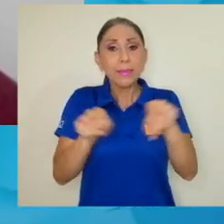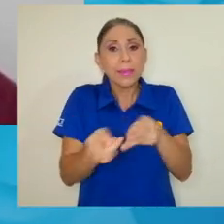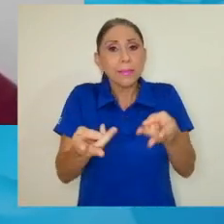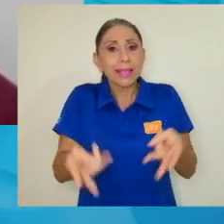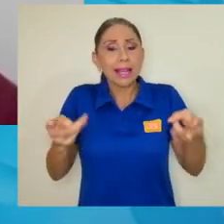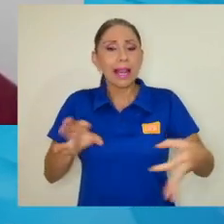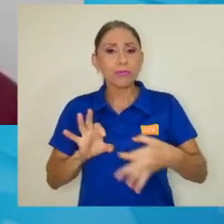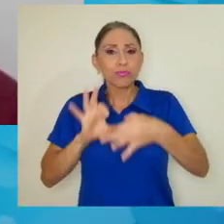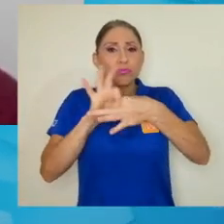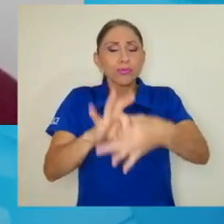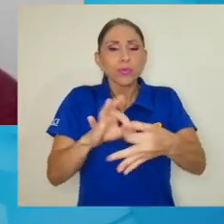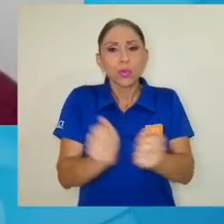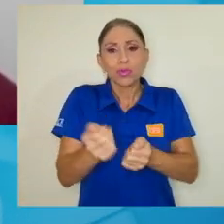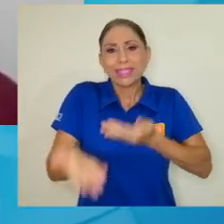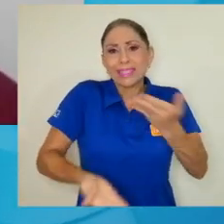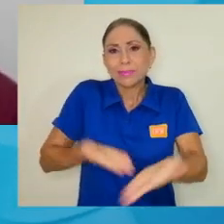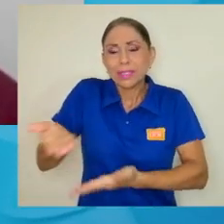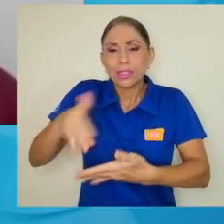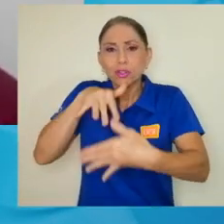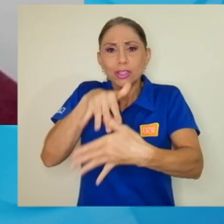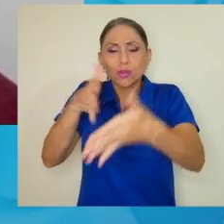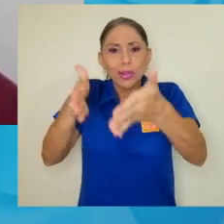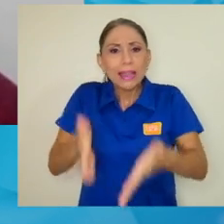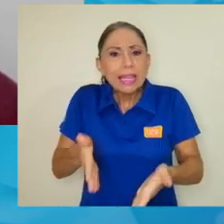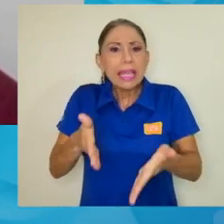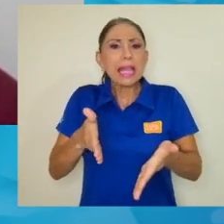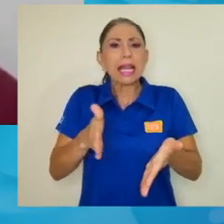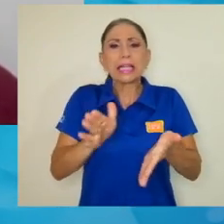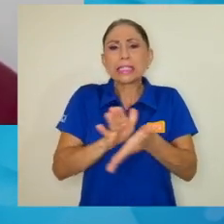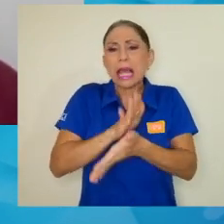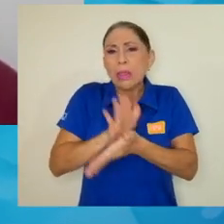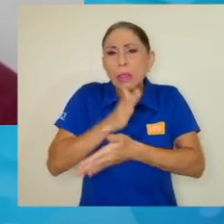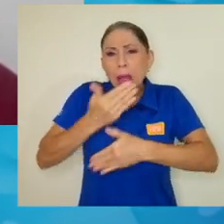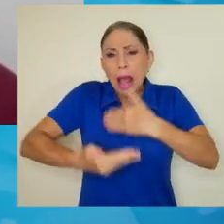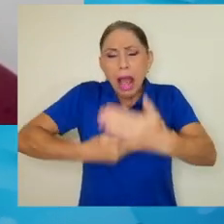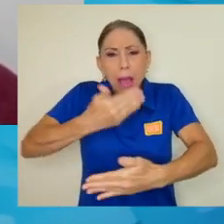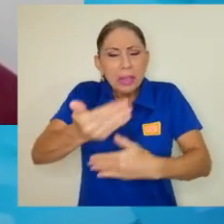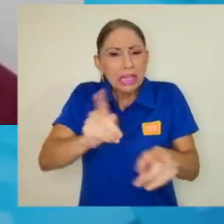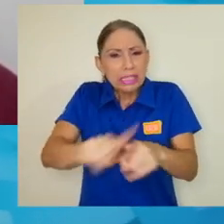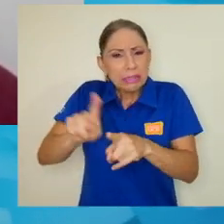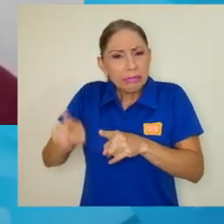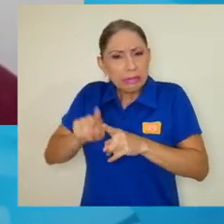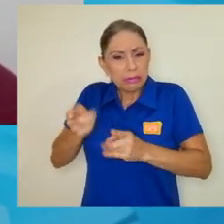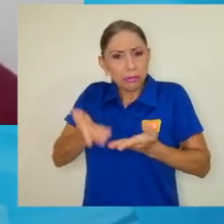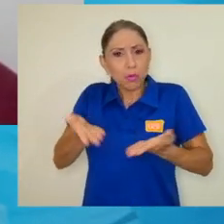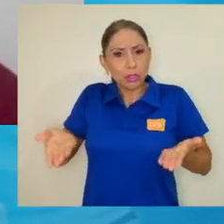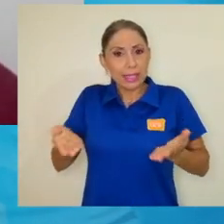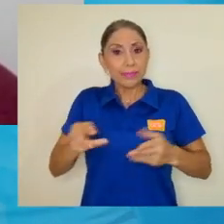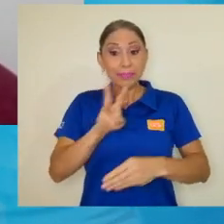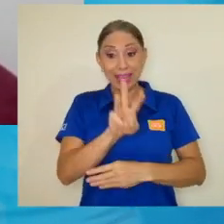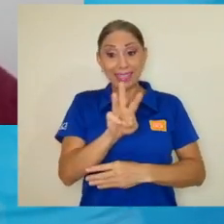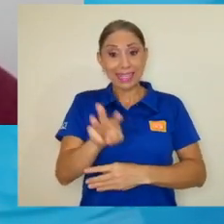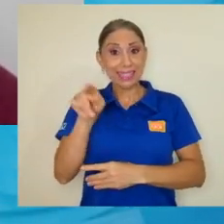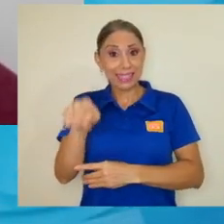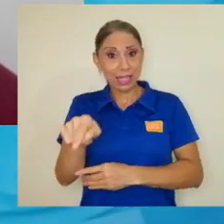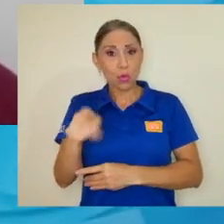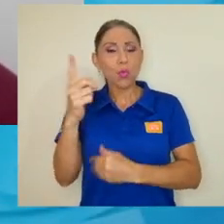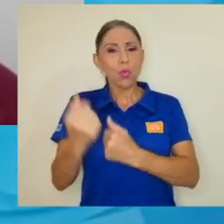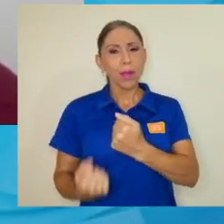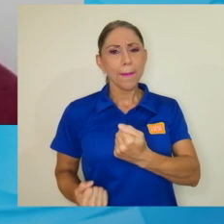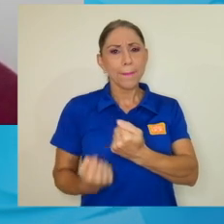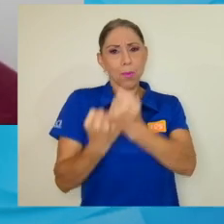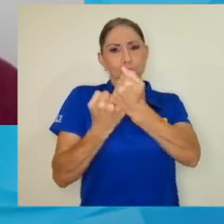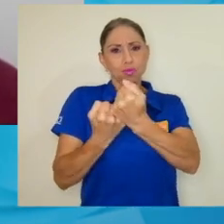referente a servicios estudiantiles, gestiones y trámites. La idea es que este sitio se convierta en un apoyo